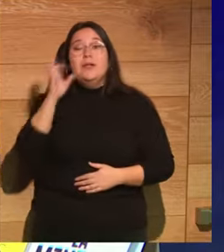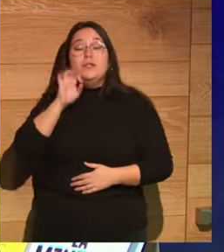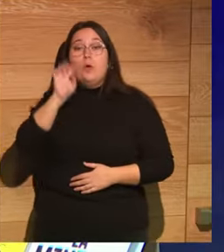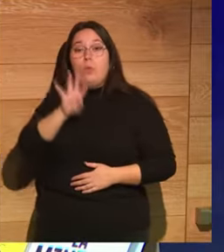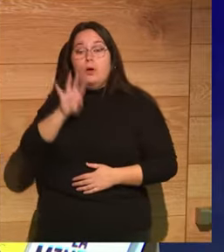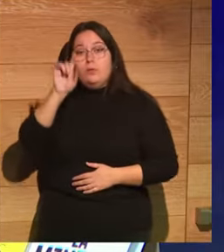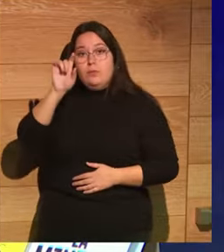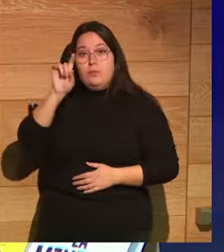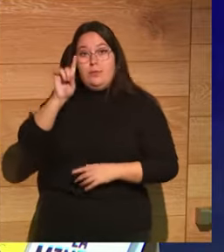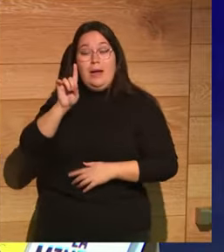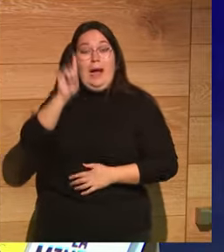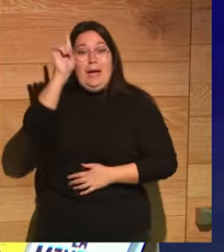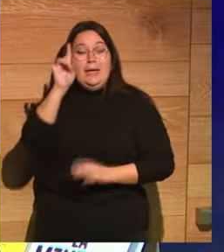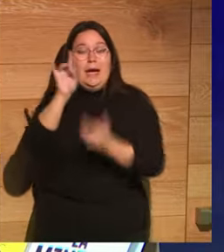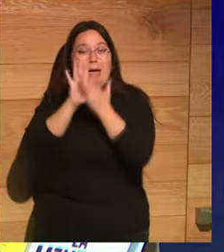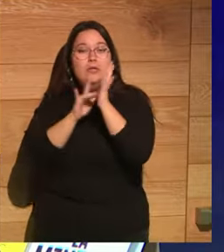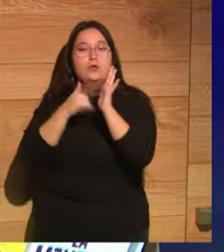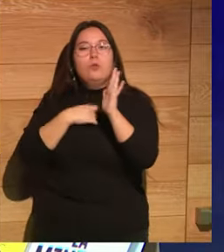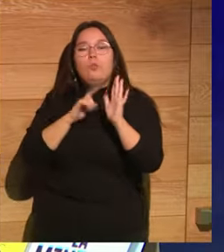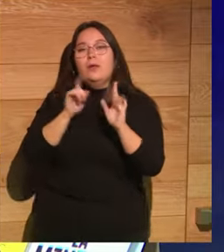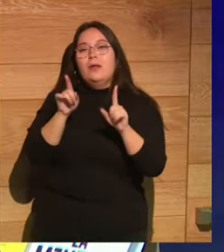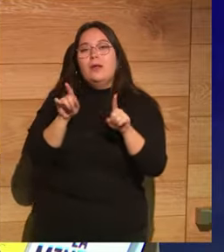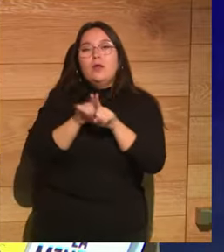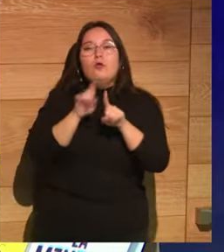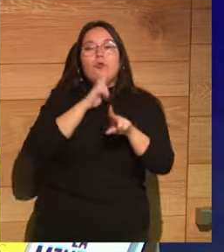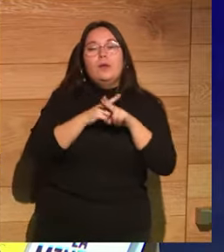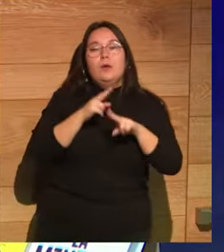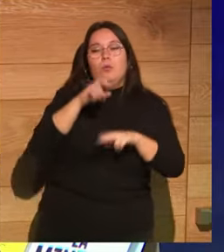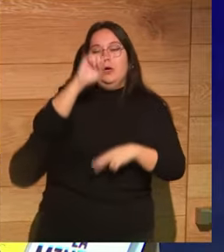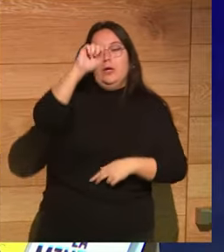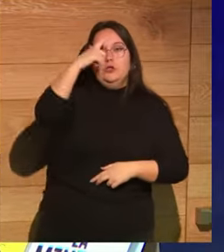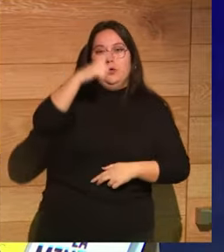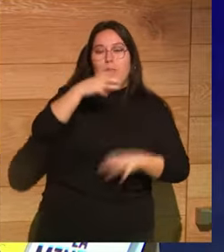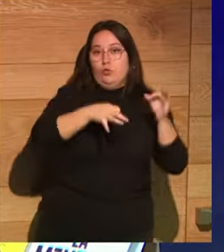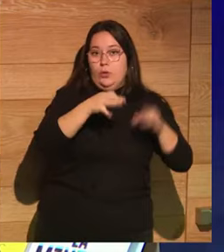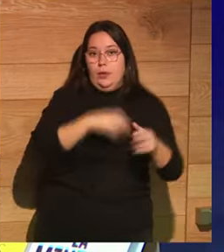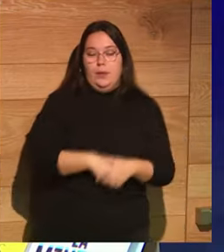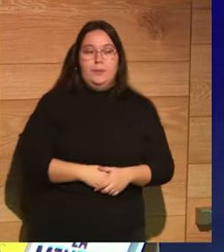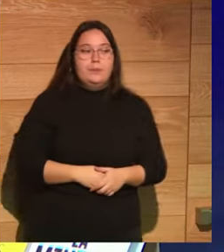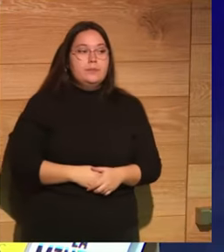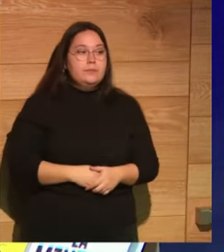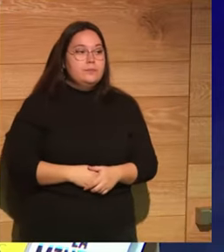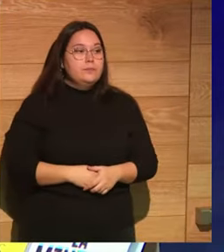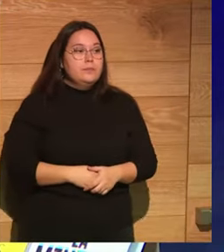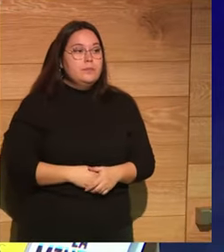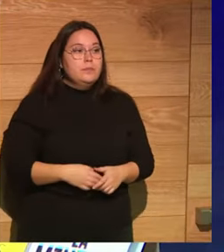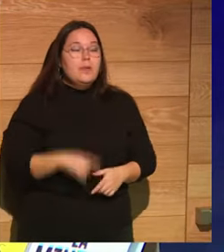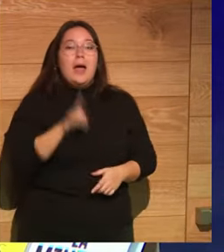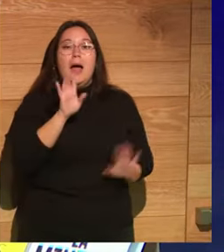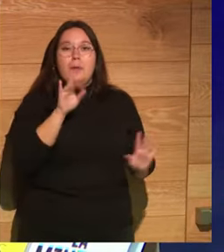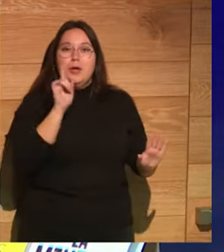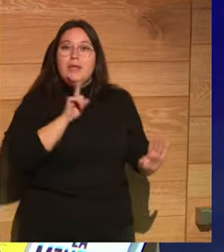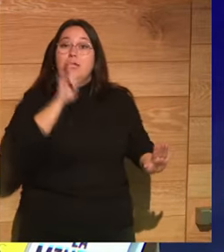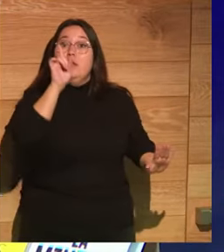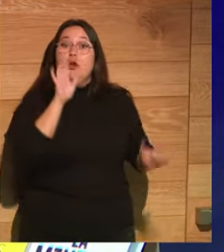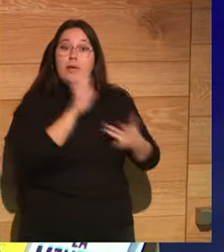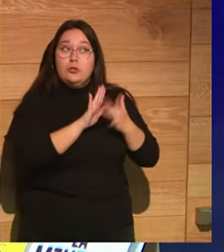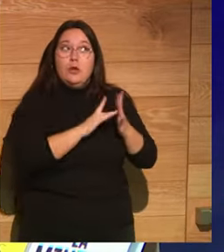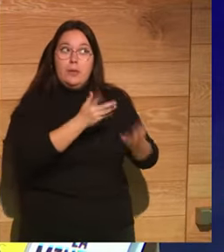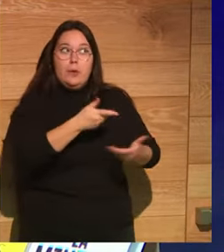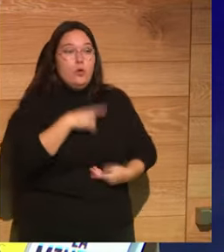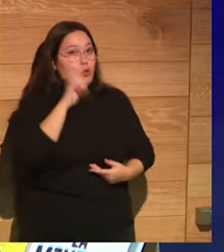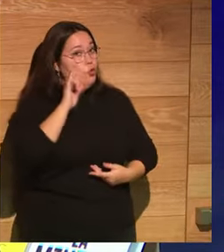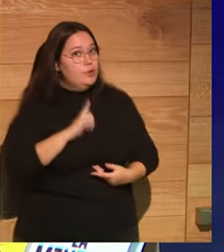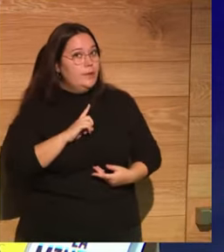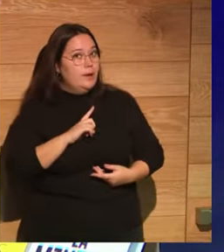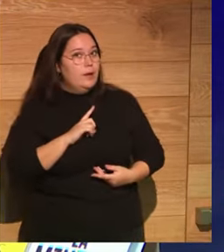se le llamaba el Sol de justicia y por tanto Constantino con Eusebio dice espera espera que era el Dios cristiano el me ayudaba y yo no